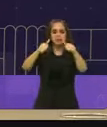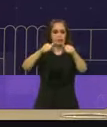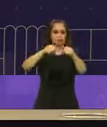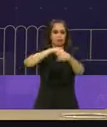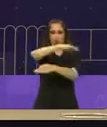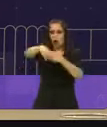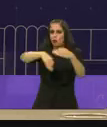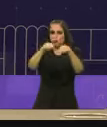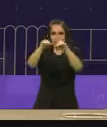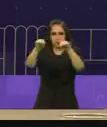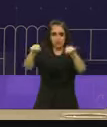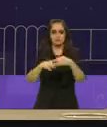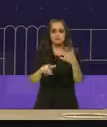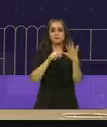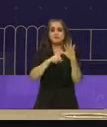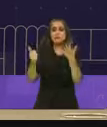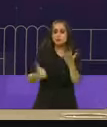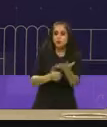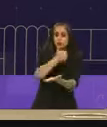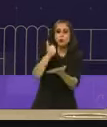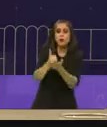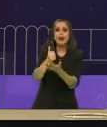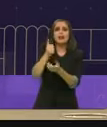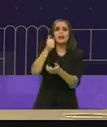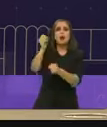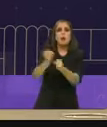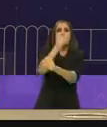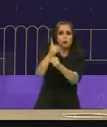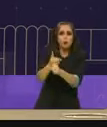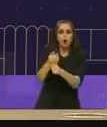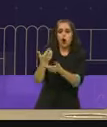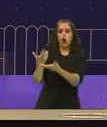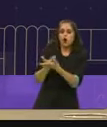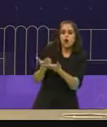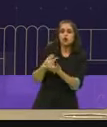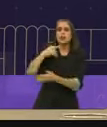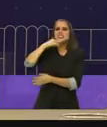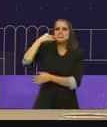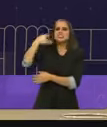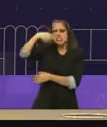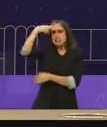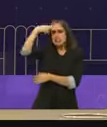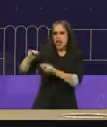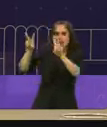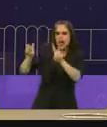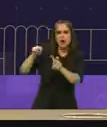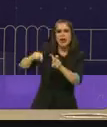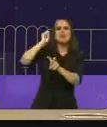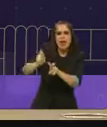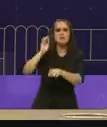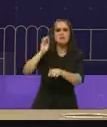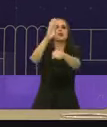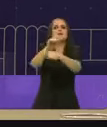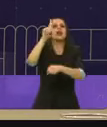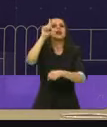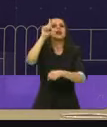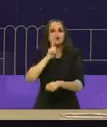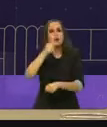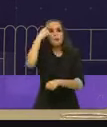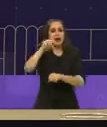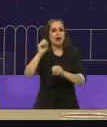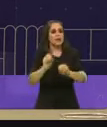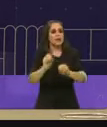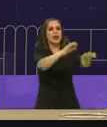Ciudad de oportunidades, el salario rosa chilango. Vamos a regresar las estancias infantiles, las